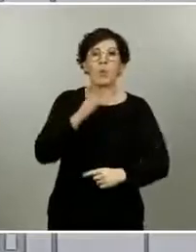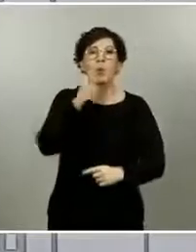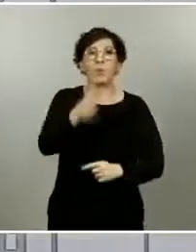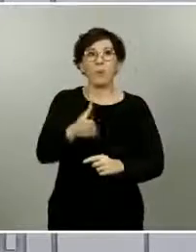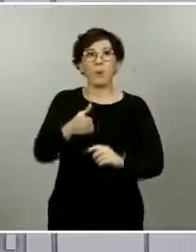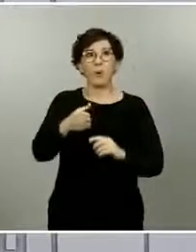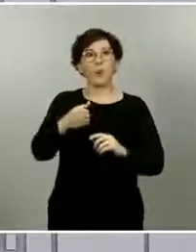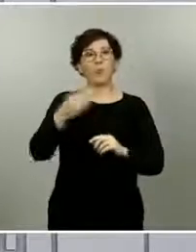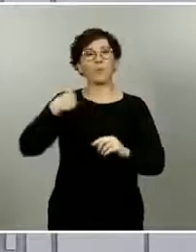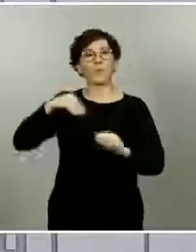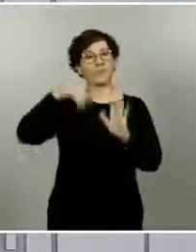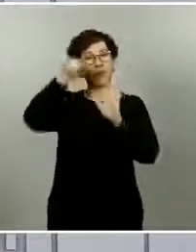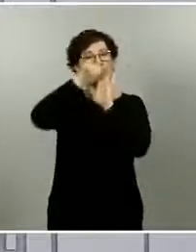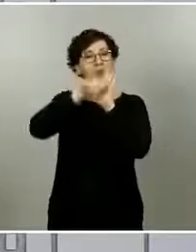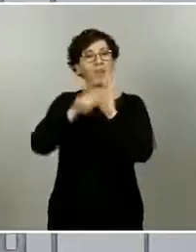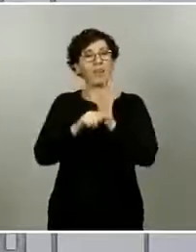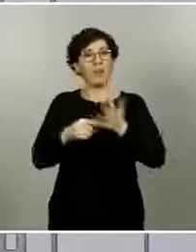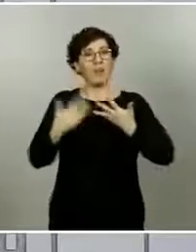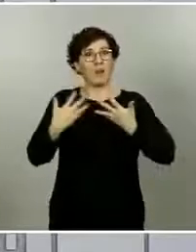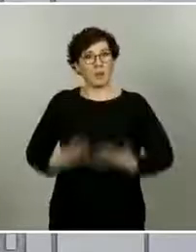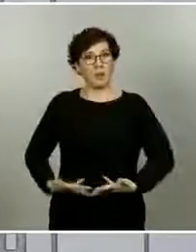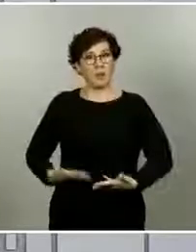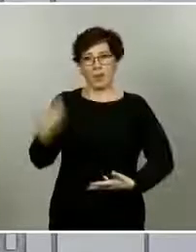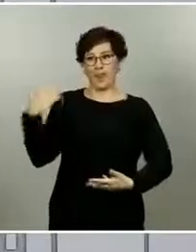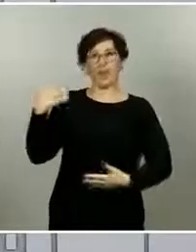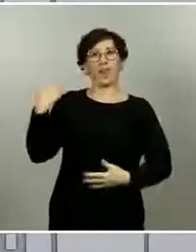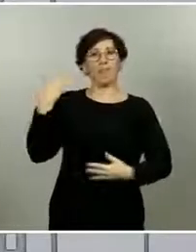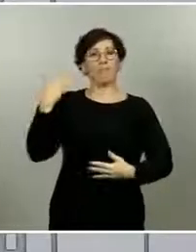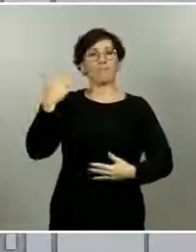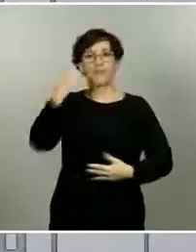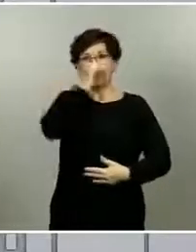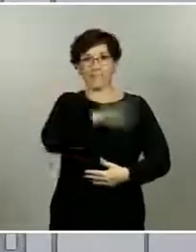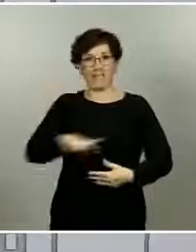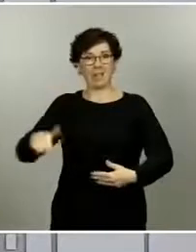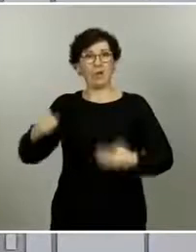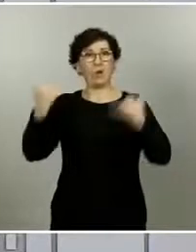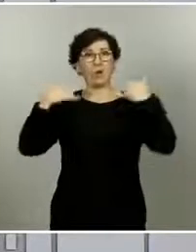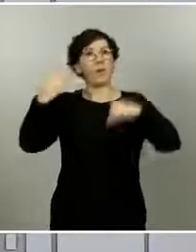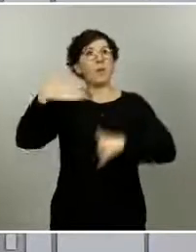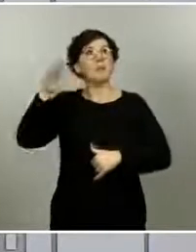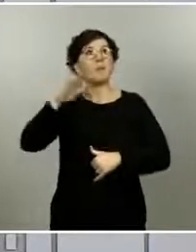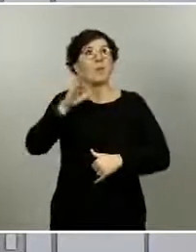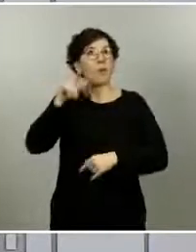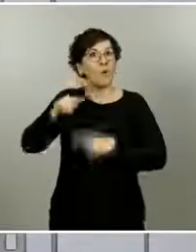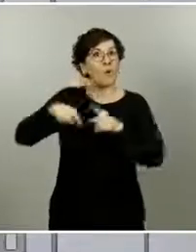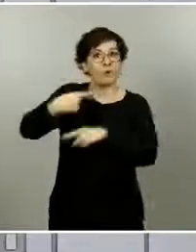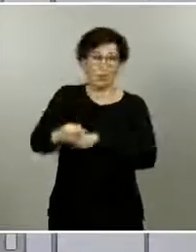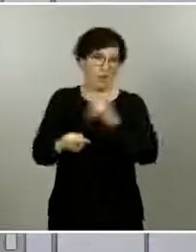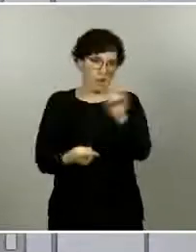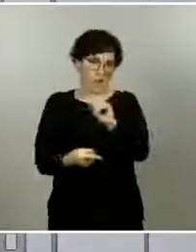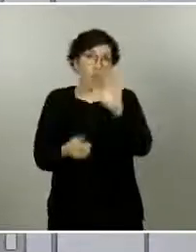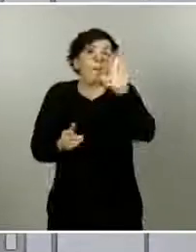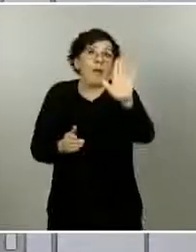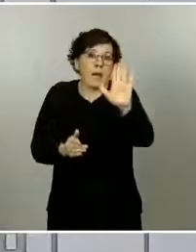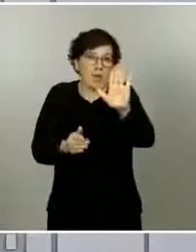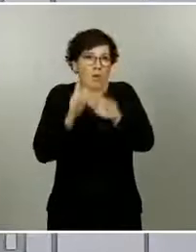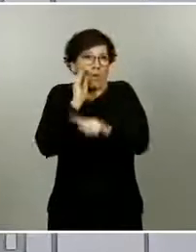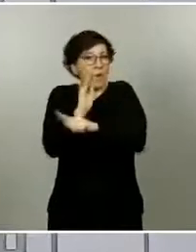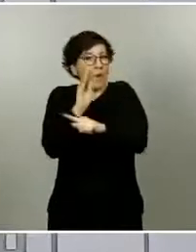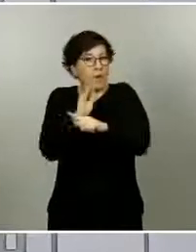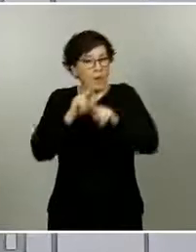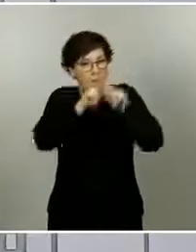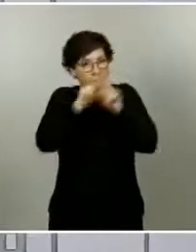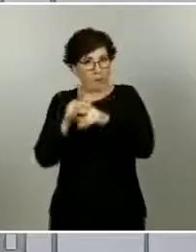medidas de alivio aplicadas para el paseo de los niños. De todas formas, vamos a seguirlo con mucho cuidado porque ya saben que ahora, en